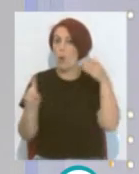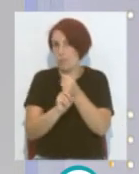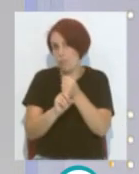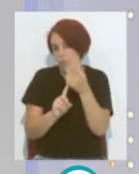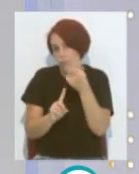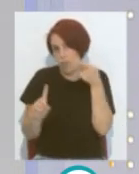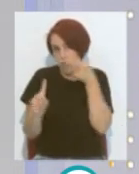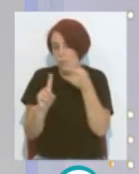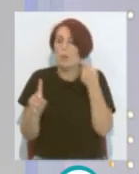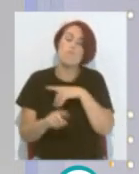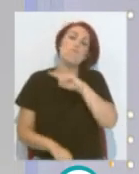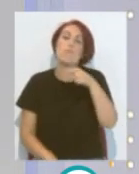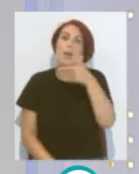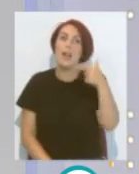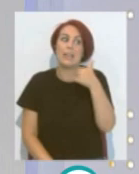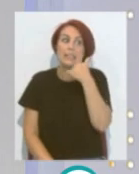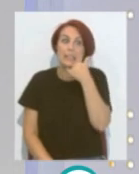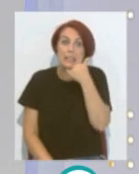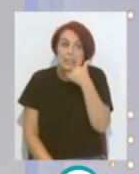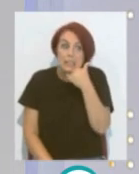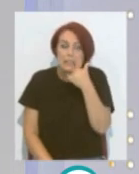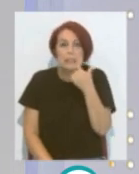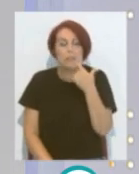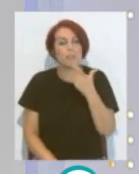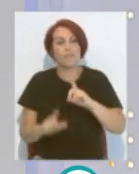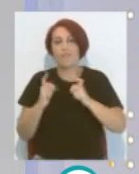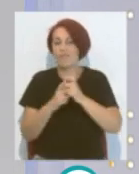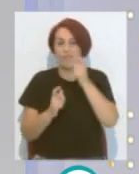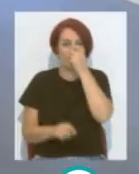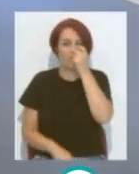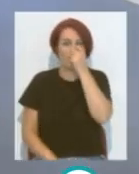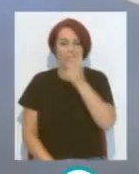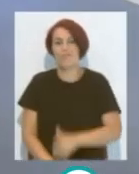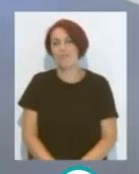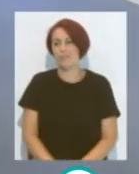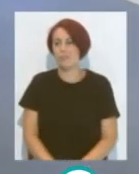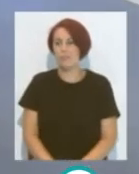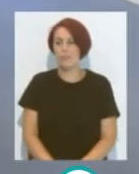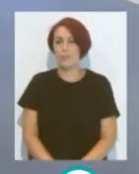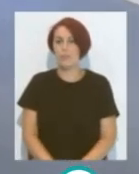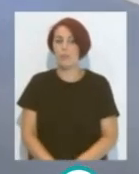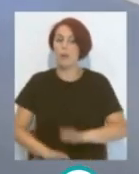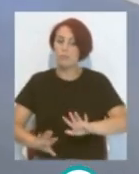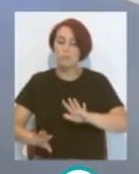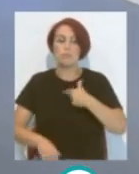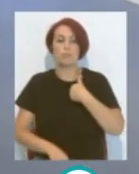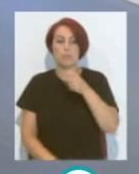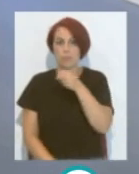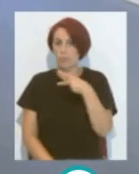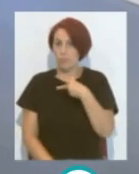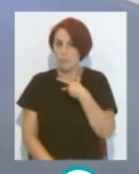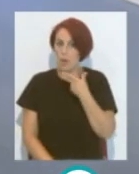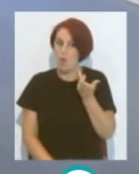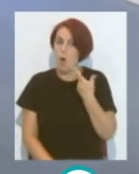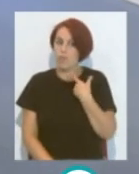a primera Está al alcance de muy pocos equipos Aunque a decir verdad se ha disfrutado de los resultados